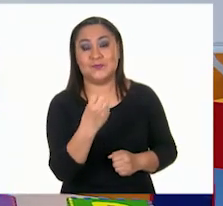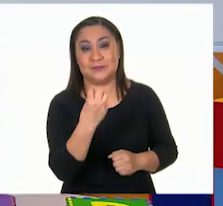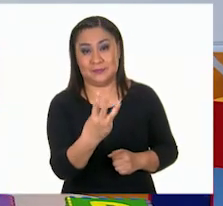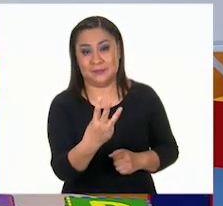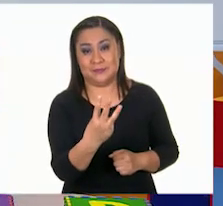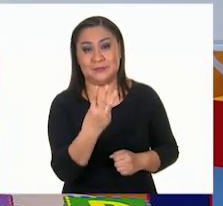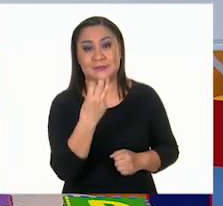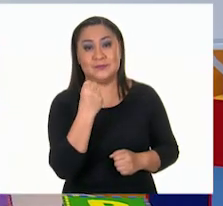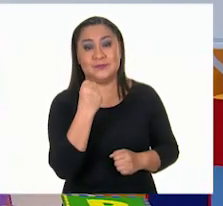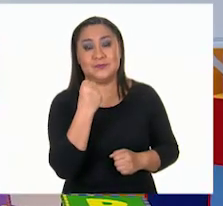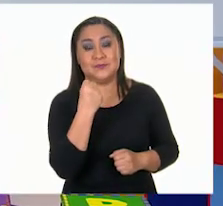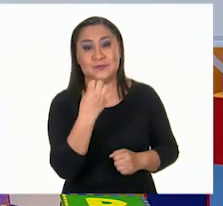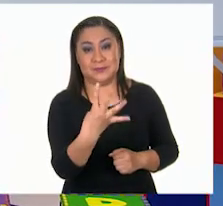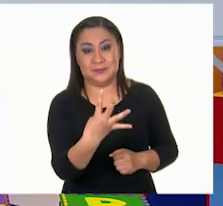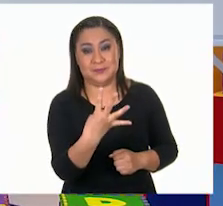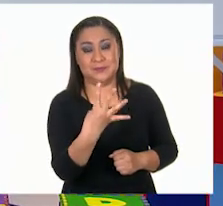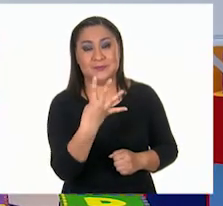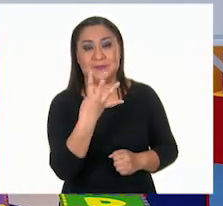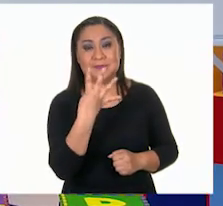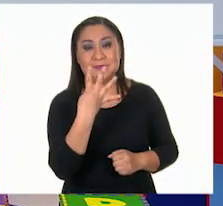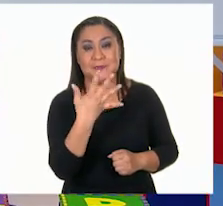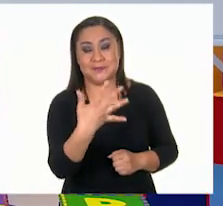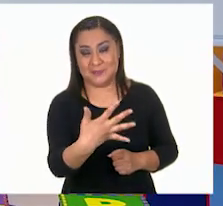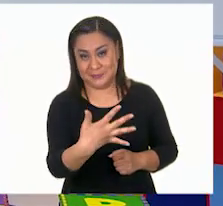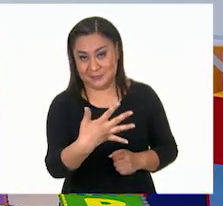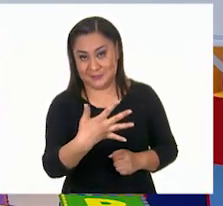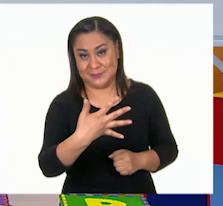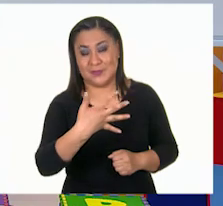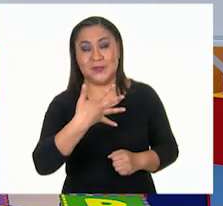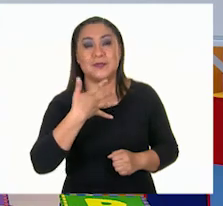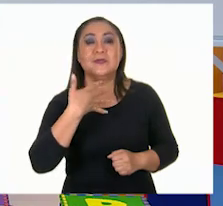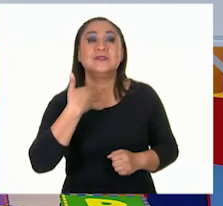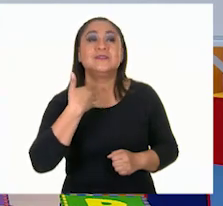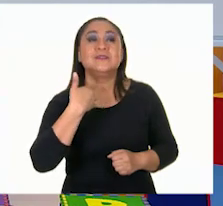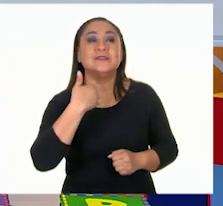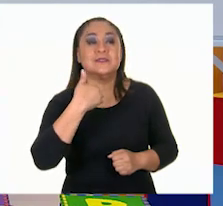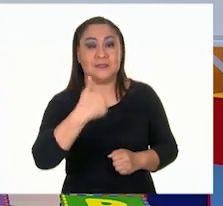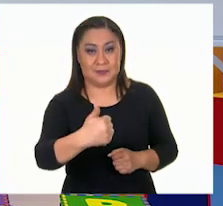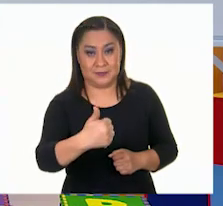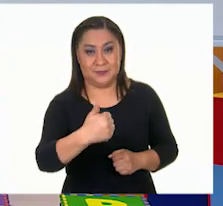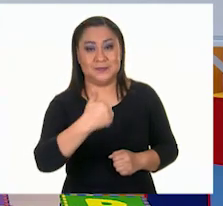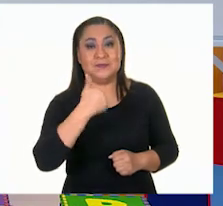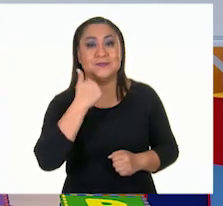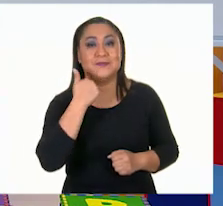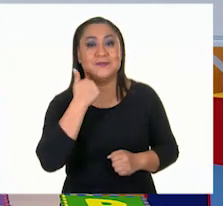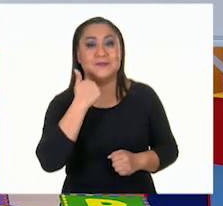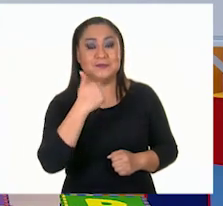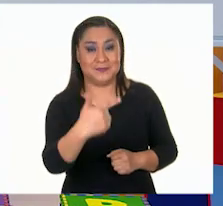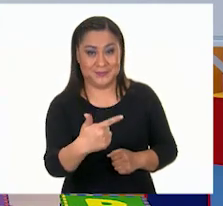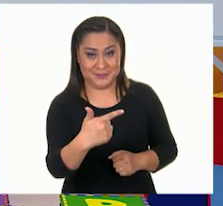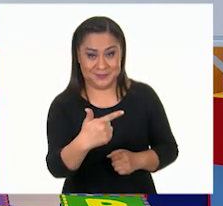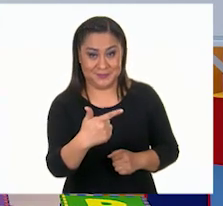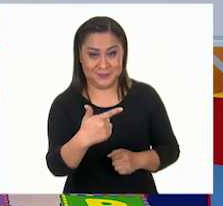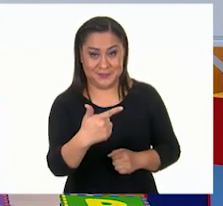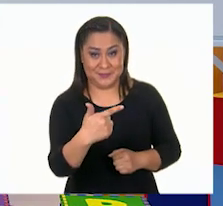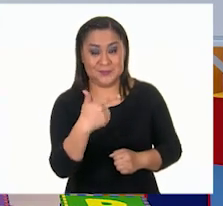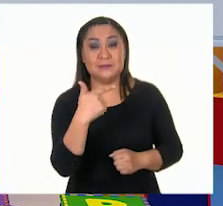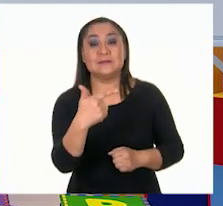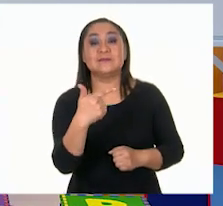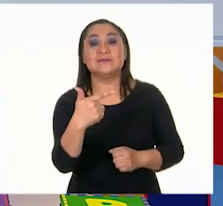Tres. Cuatro. Cinco. Seis. Siete.